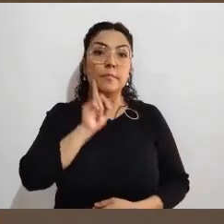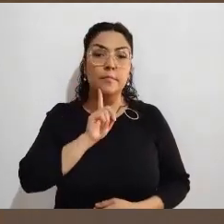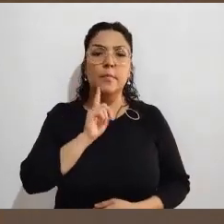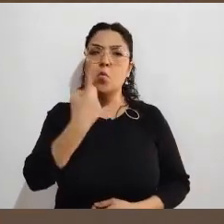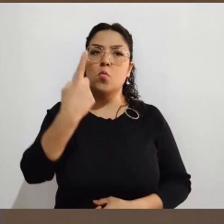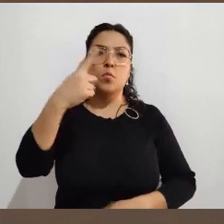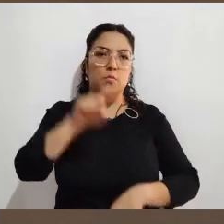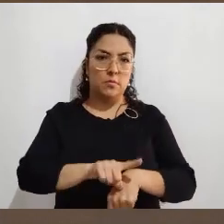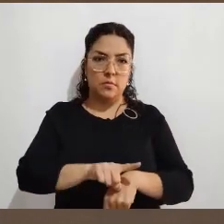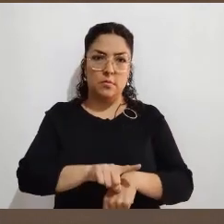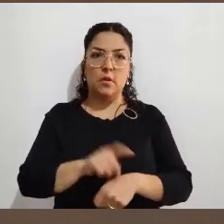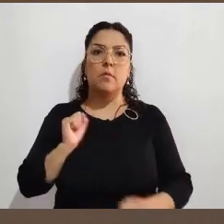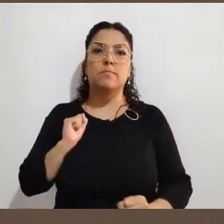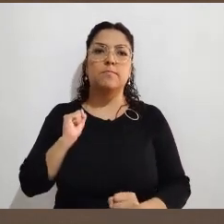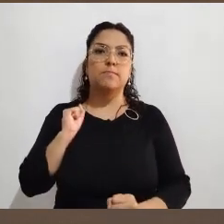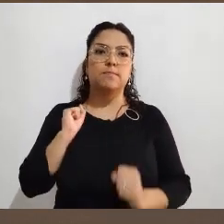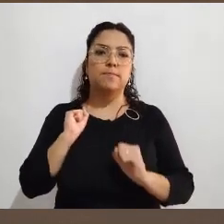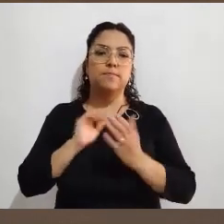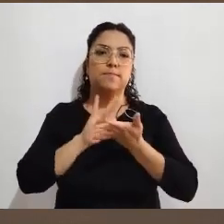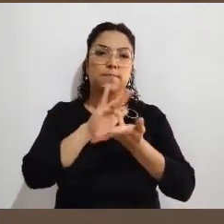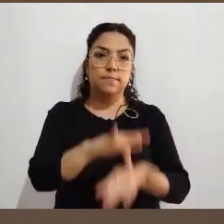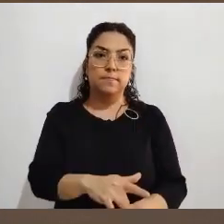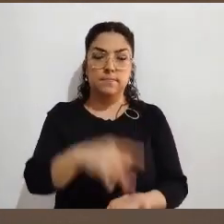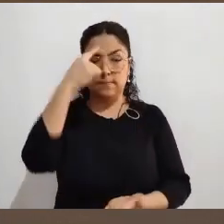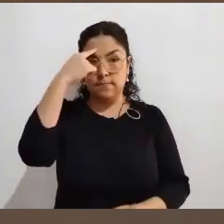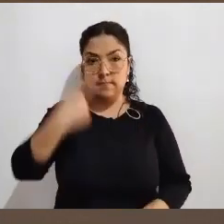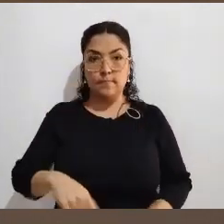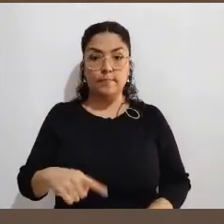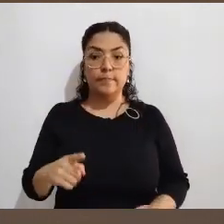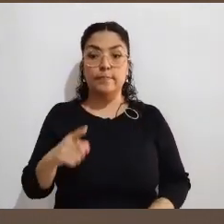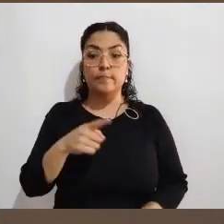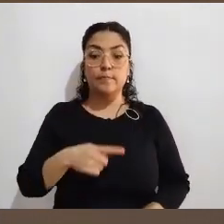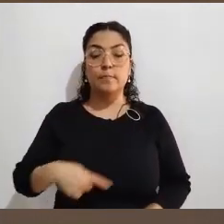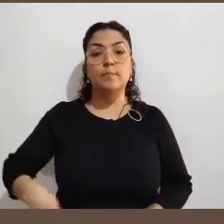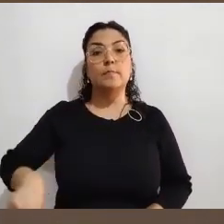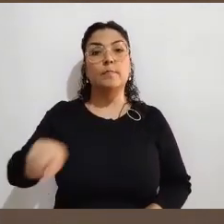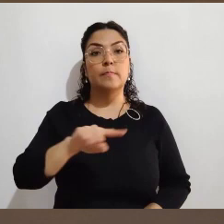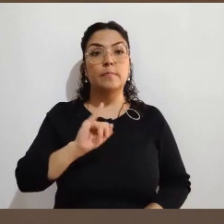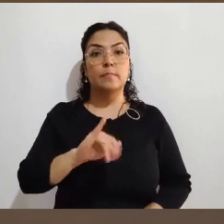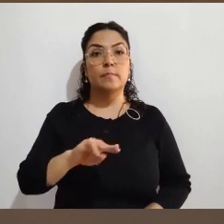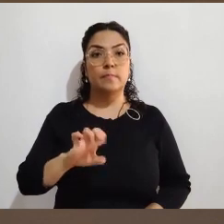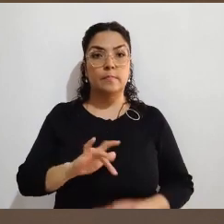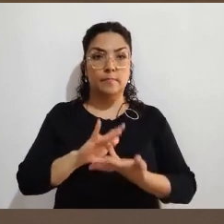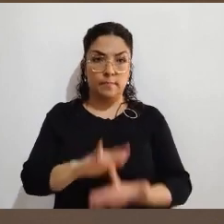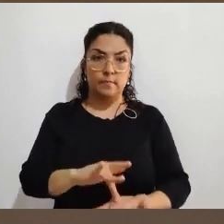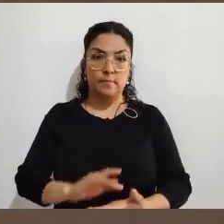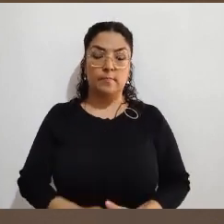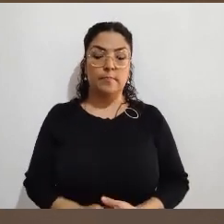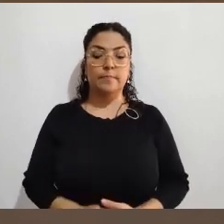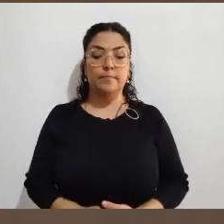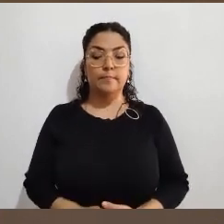en base, y esto es muy importante señalarlo, a un proceso de insaculación y designación que hace el Instituto Nacional Electoral.